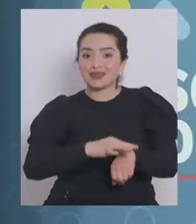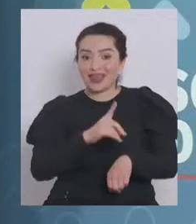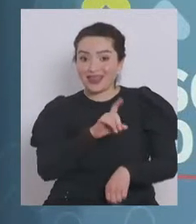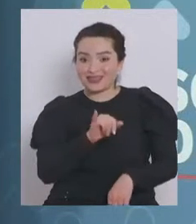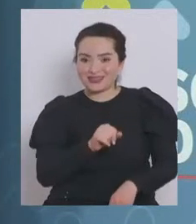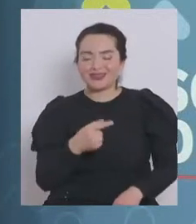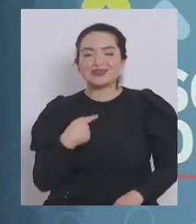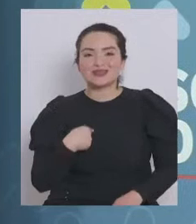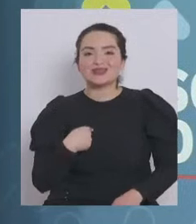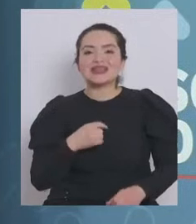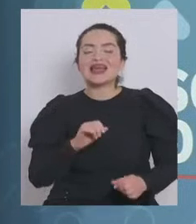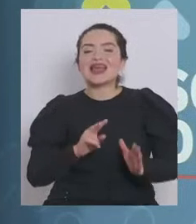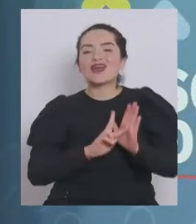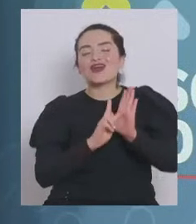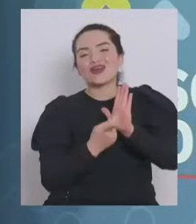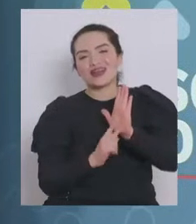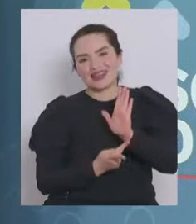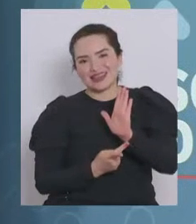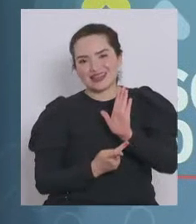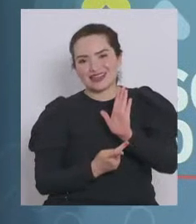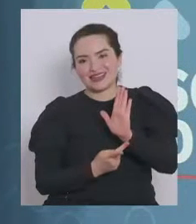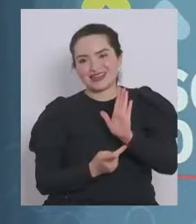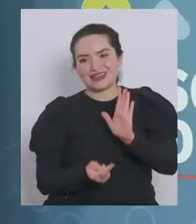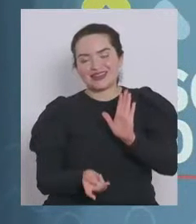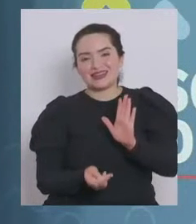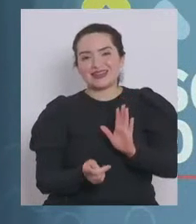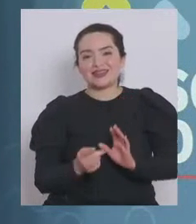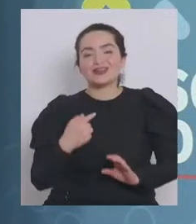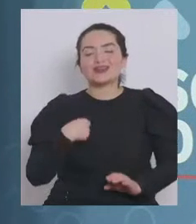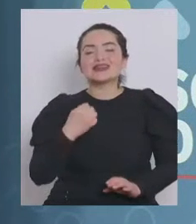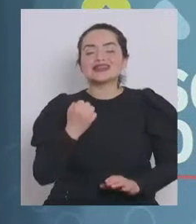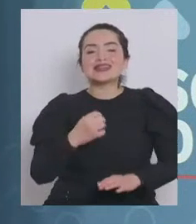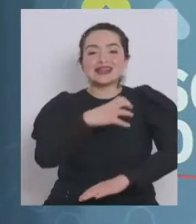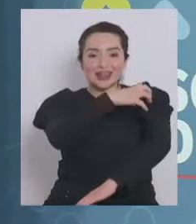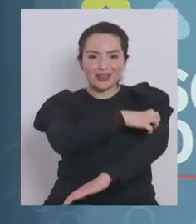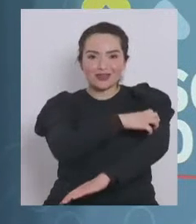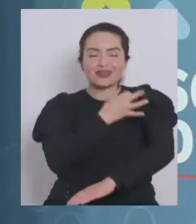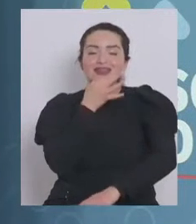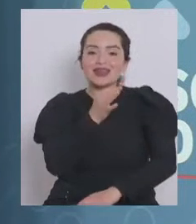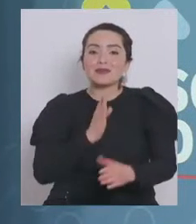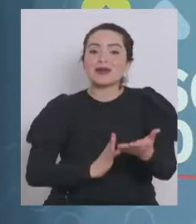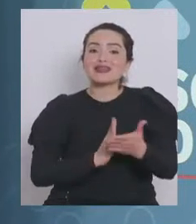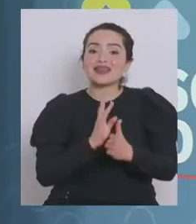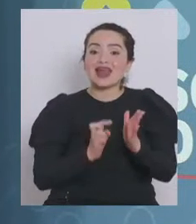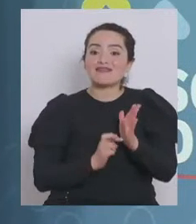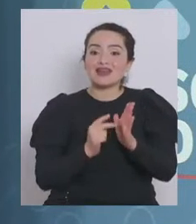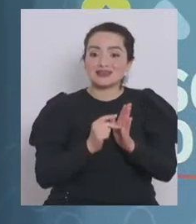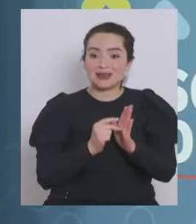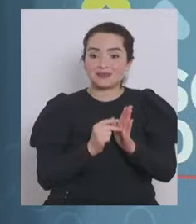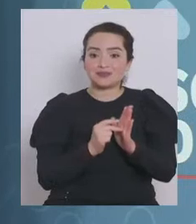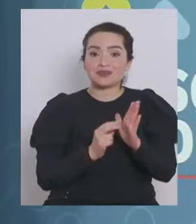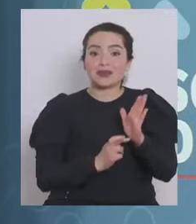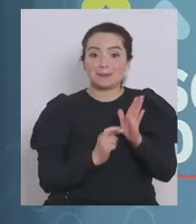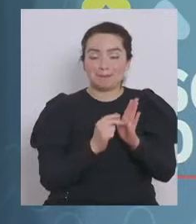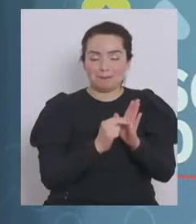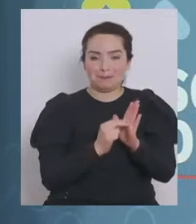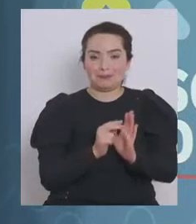voy a corregir algunos cambios que recién dije. Voy a partir desde los que avanzan a preparación.